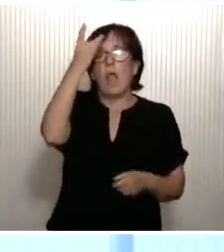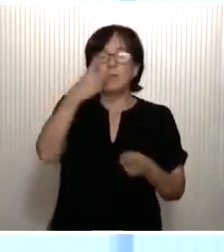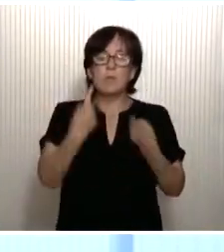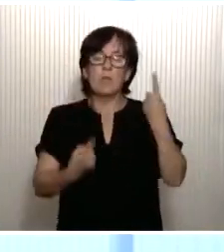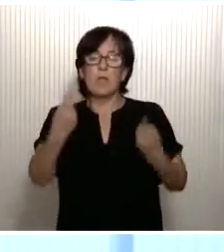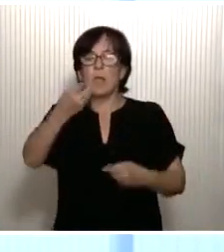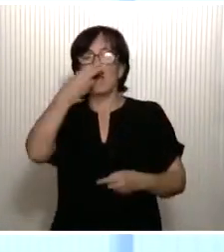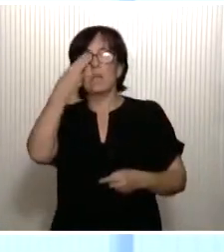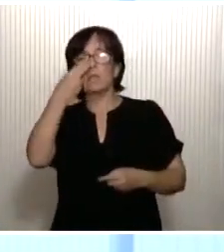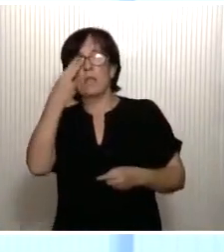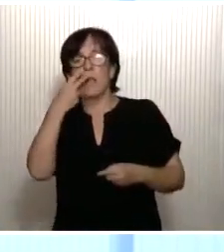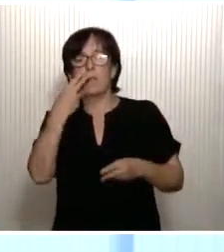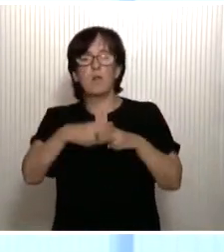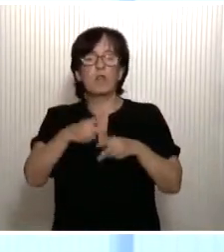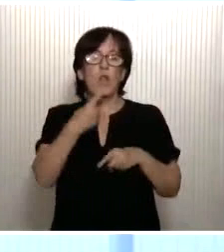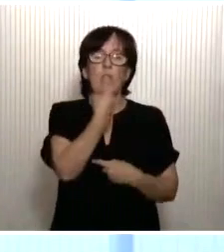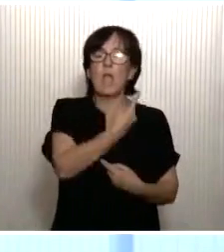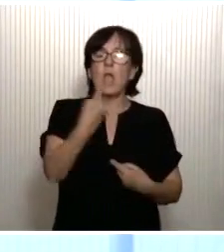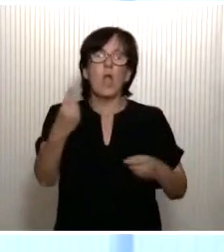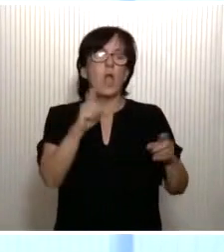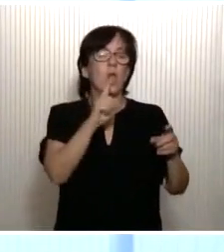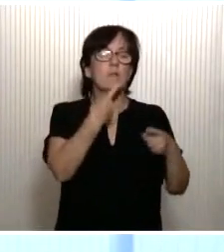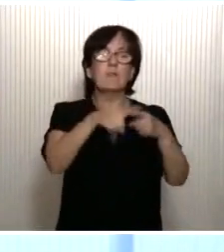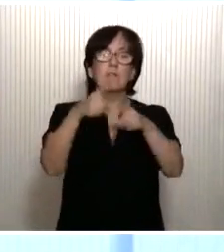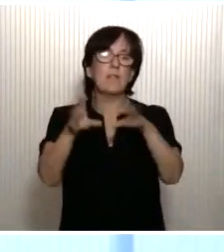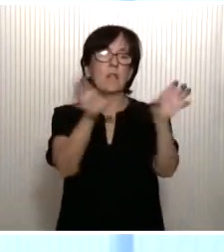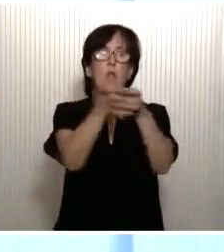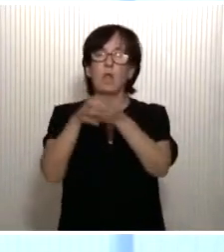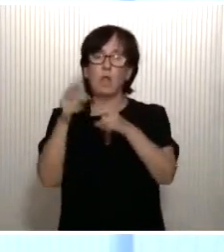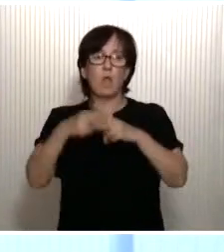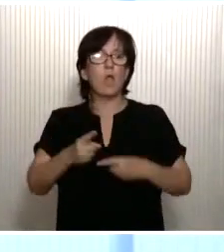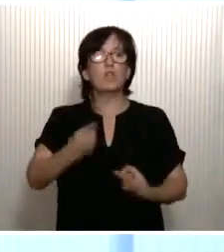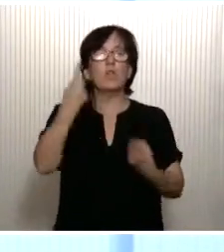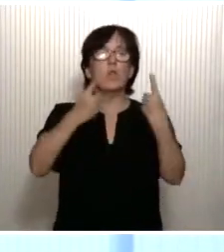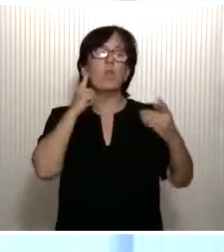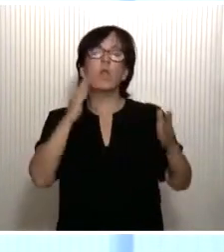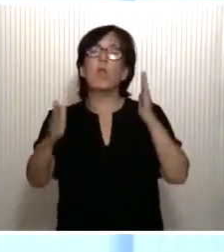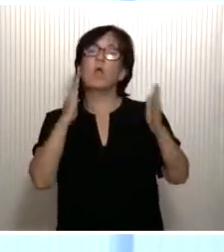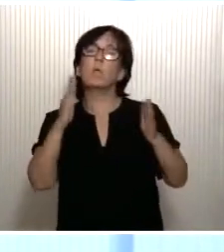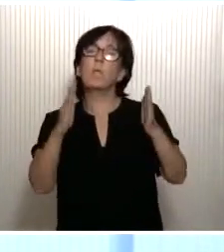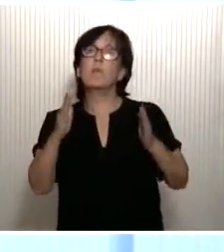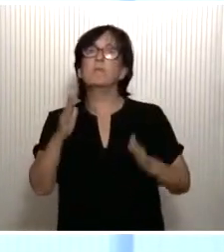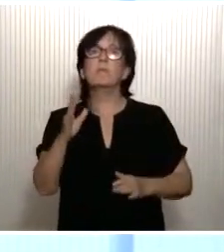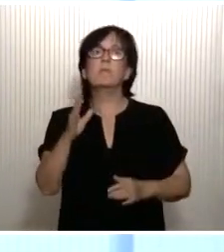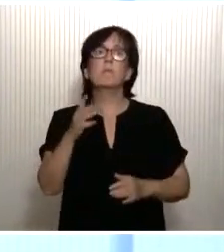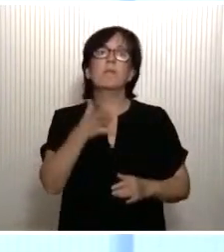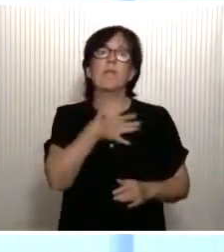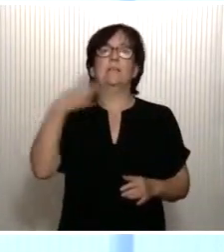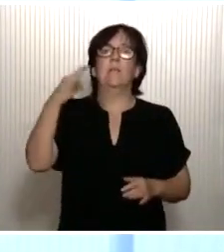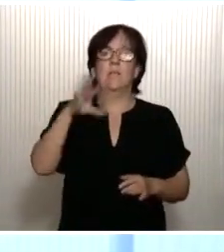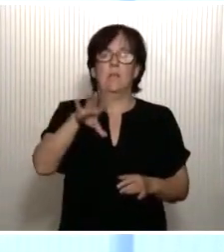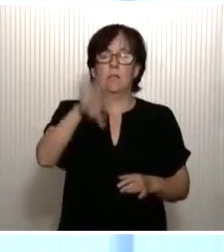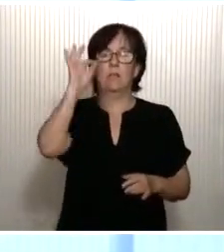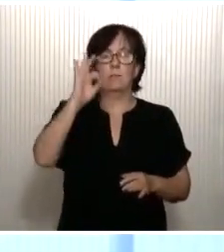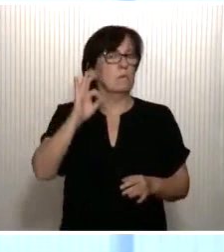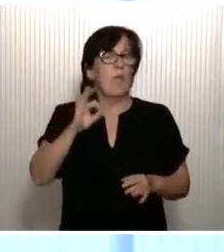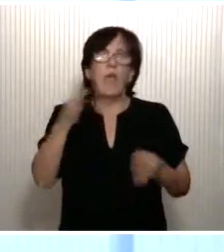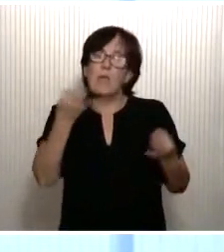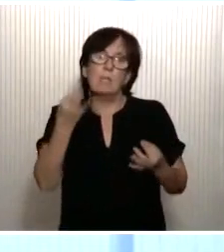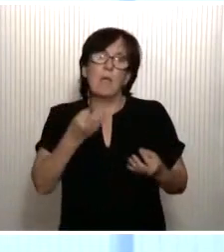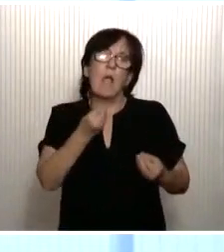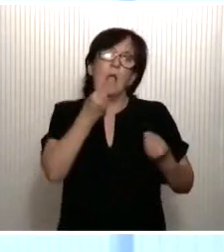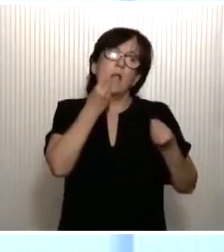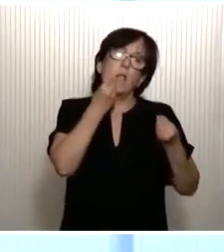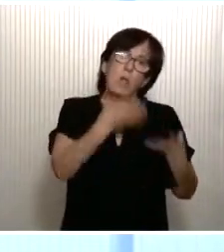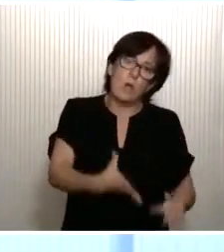de un u otro partido, no sólo en ciertos momentos propicios a las duras y a las